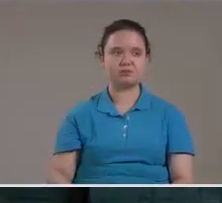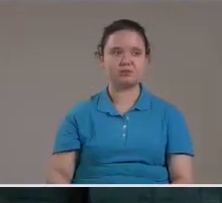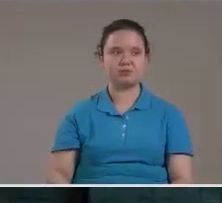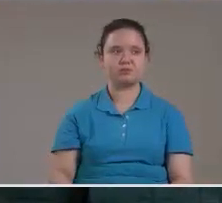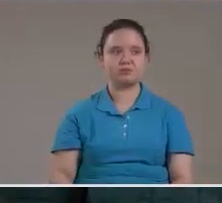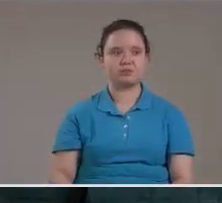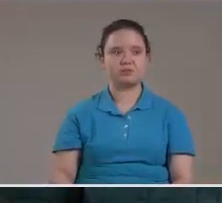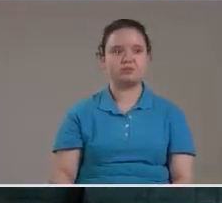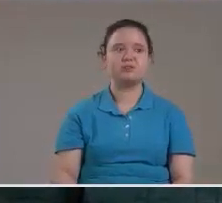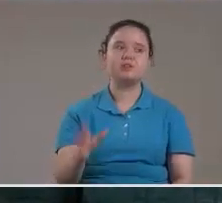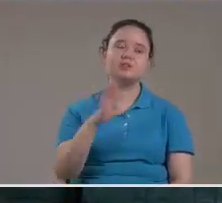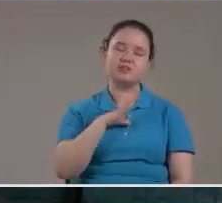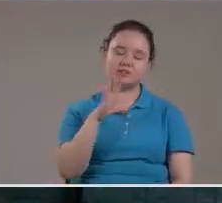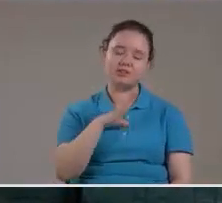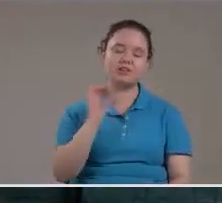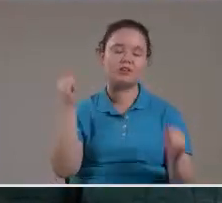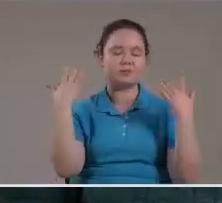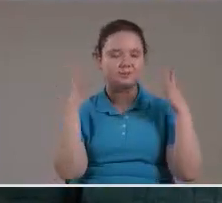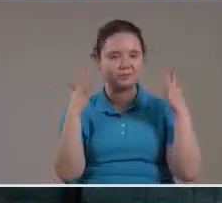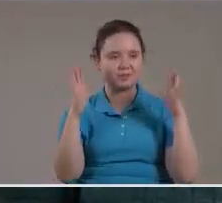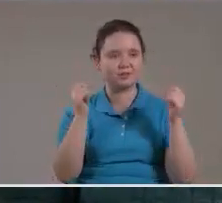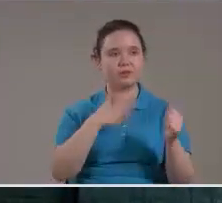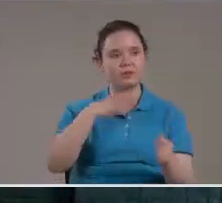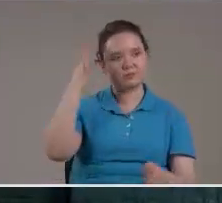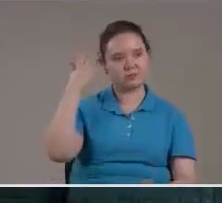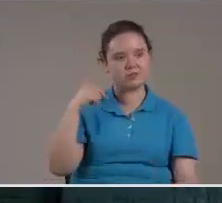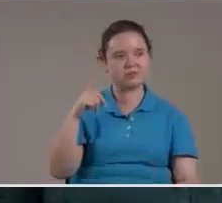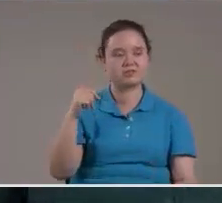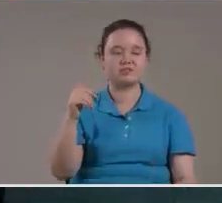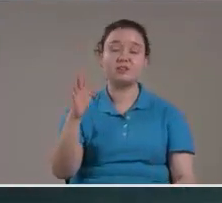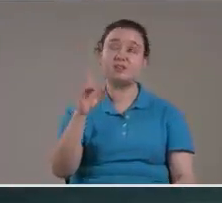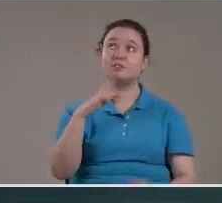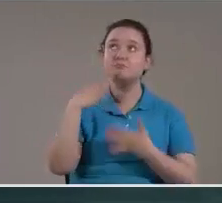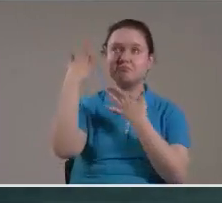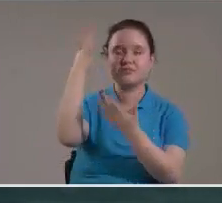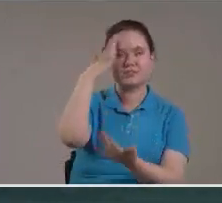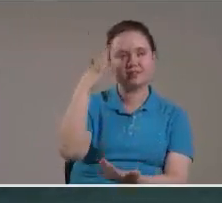Y tengo contentamiento En mis días Pero gracias a Dios